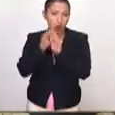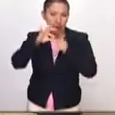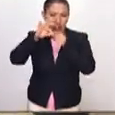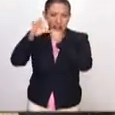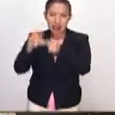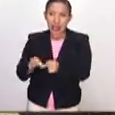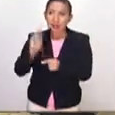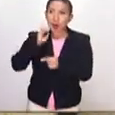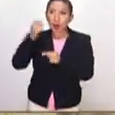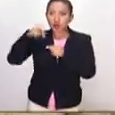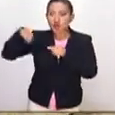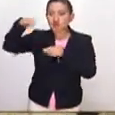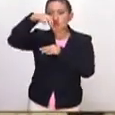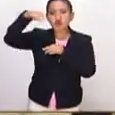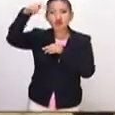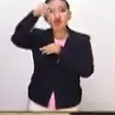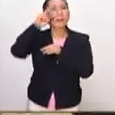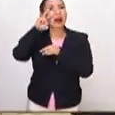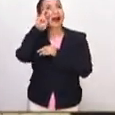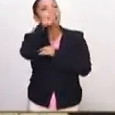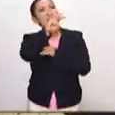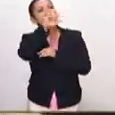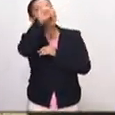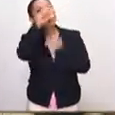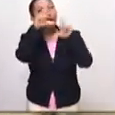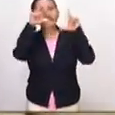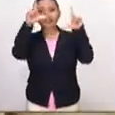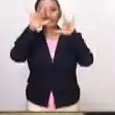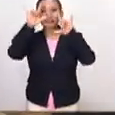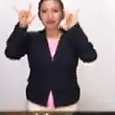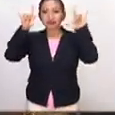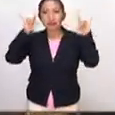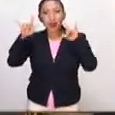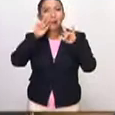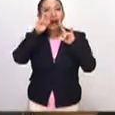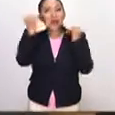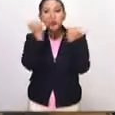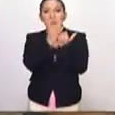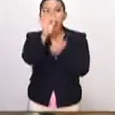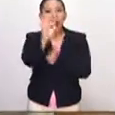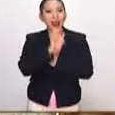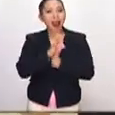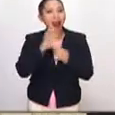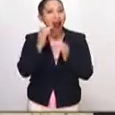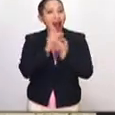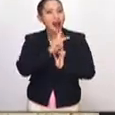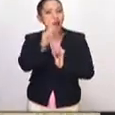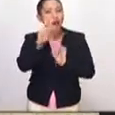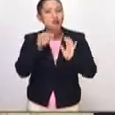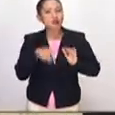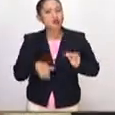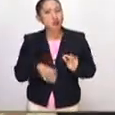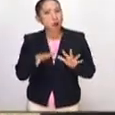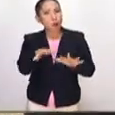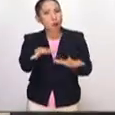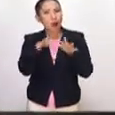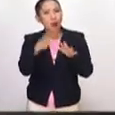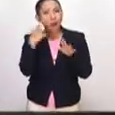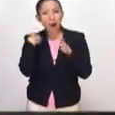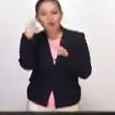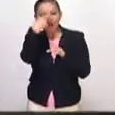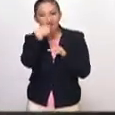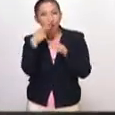guías de subir para ver precisamente la influencia de la teatralidad, de la